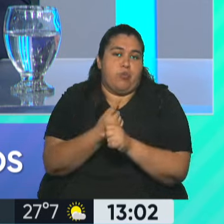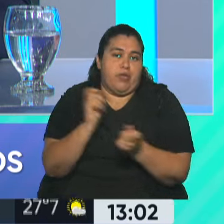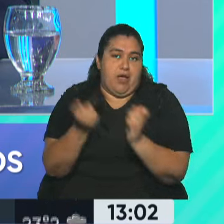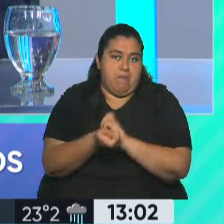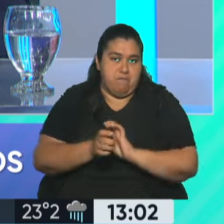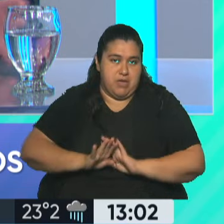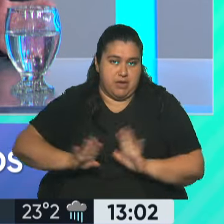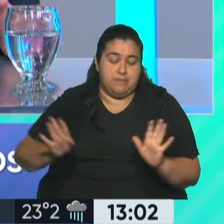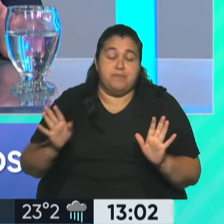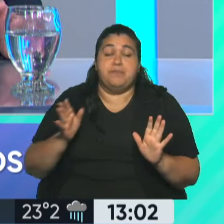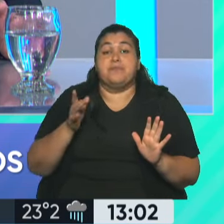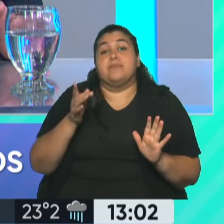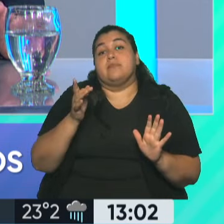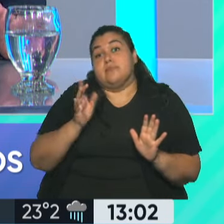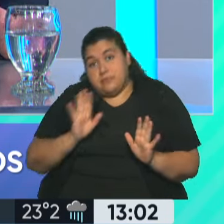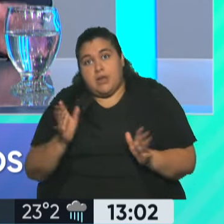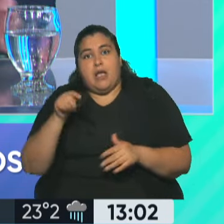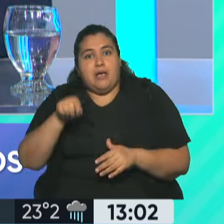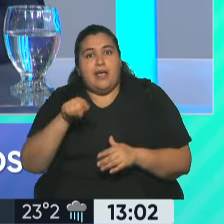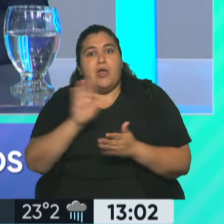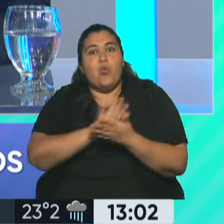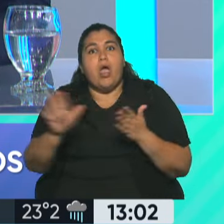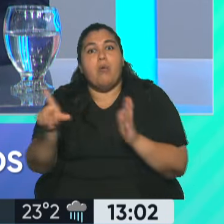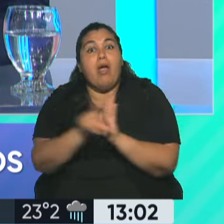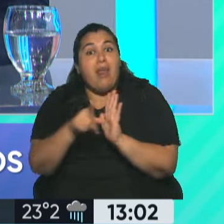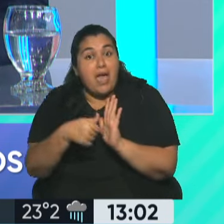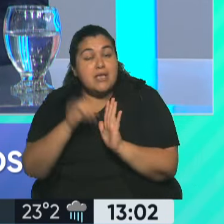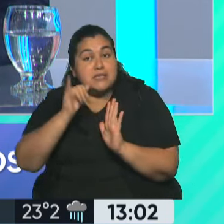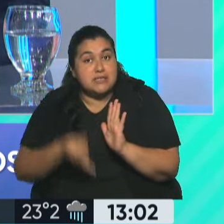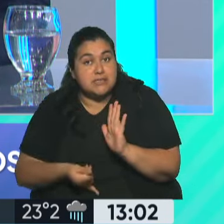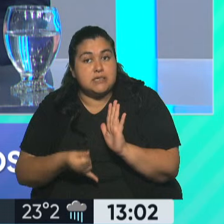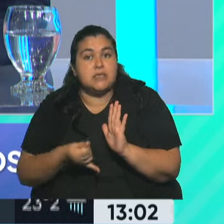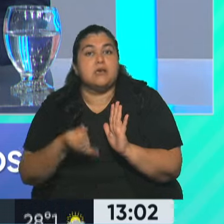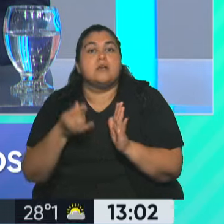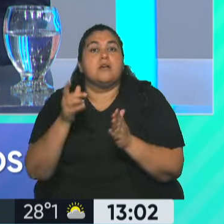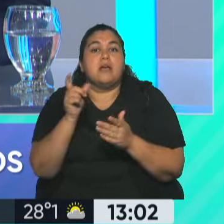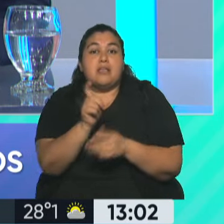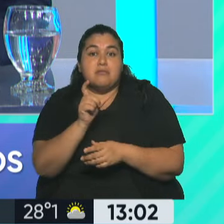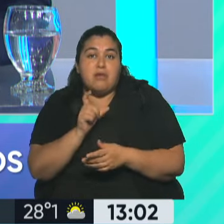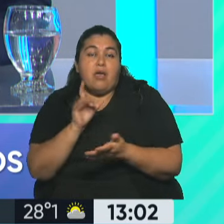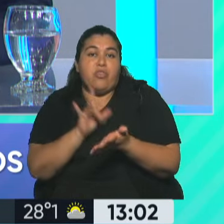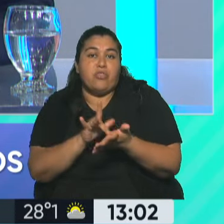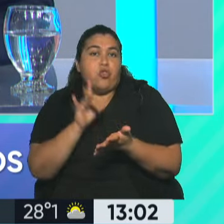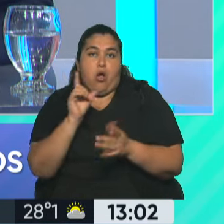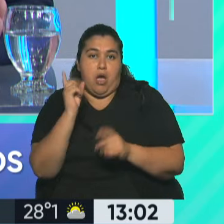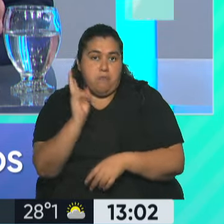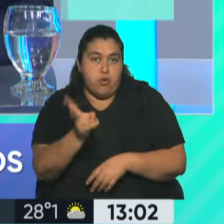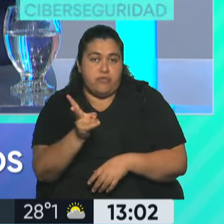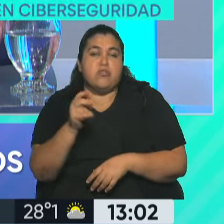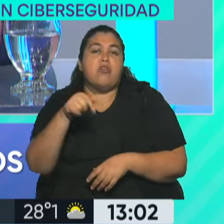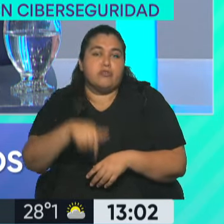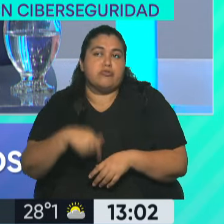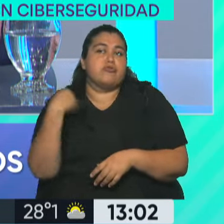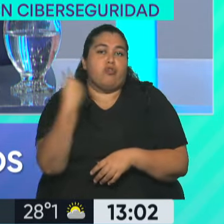Pero sí, ya que tenemos esta normativa, que no se puede manipular la tarjeta de crédito ni de débito, deberíamos, entre todos,